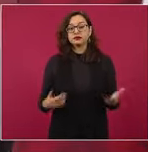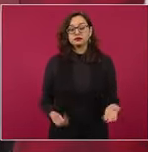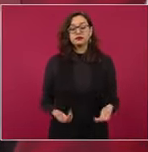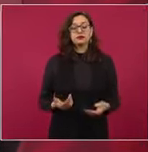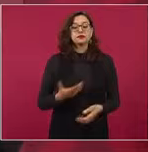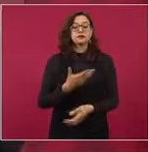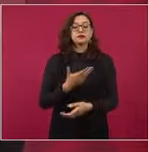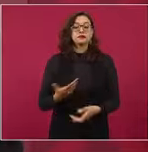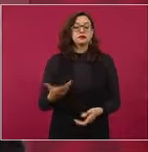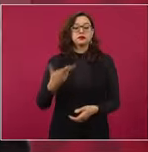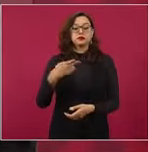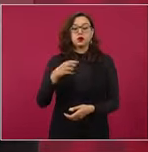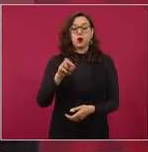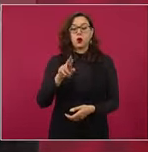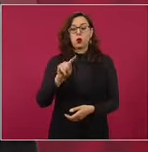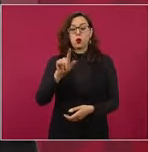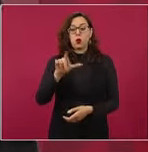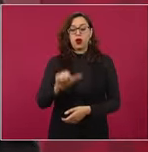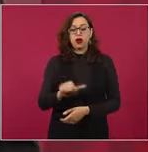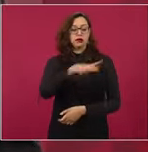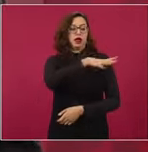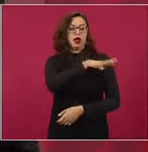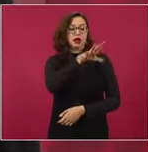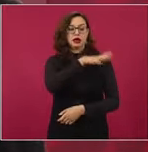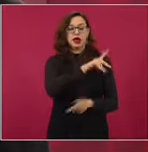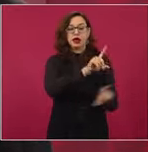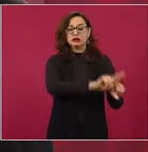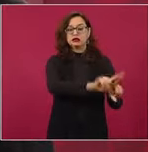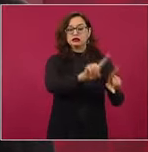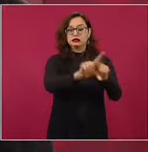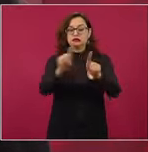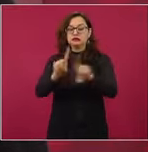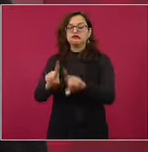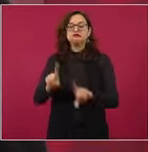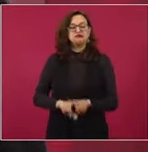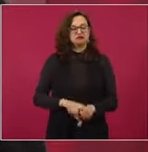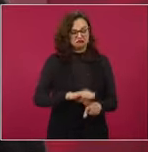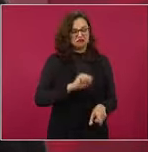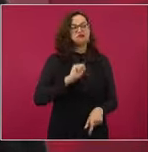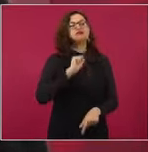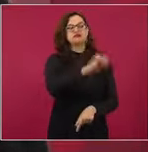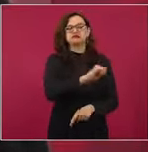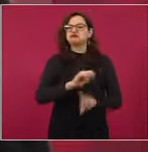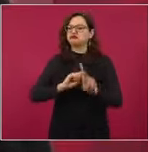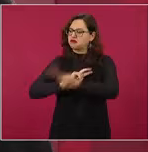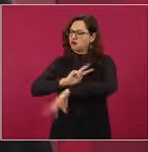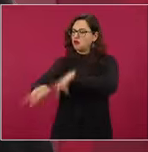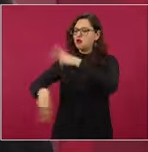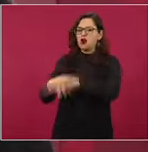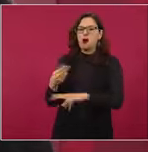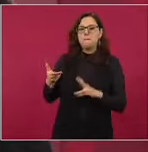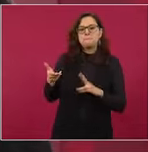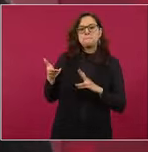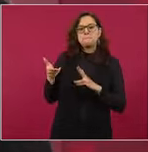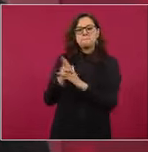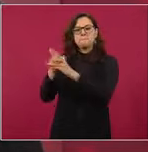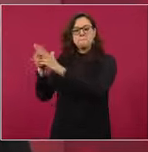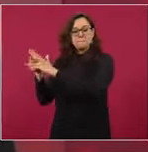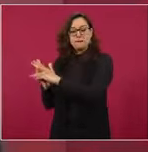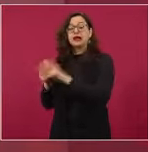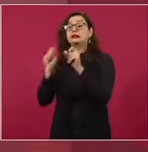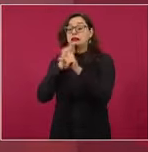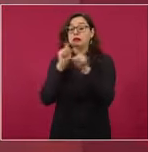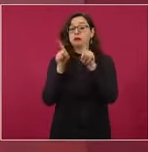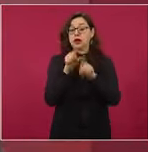otros generales desalmados, que también estuvieron en los pueblos yaquis. Llegó a